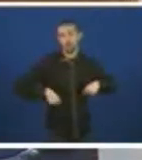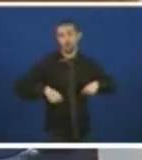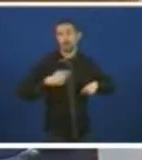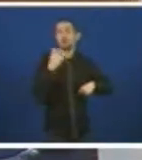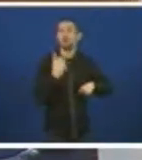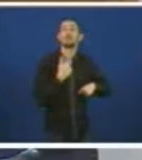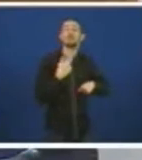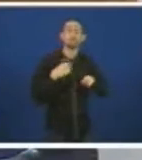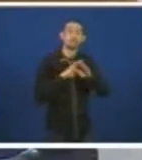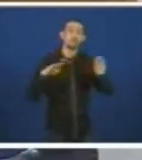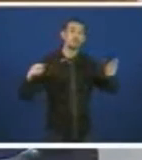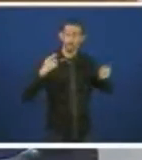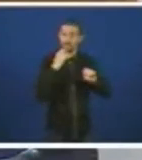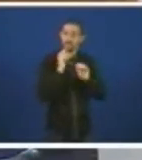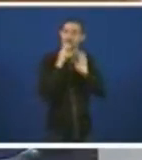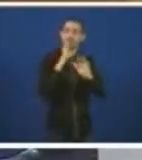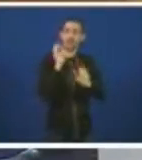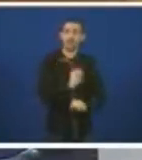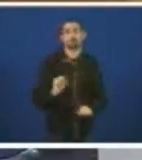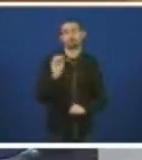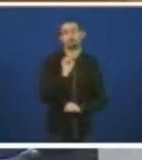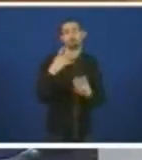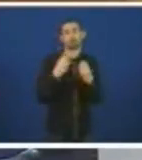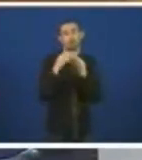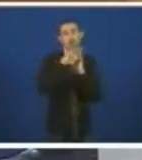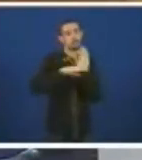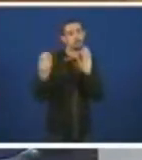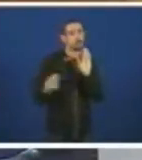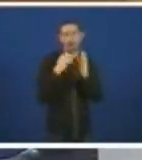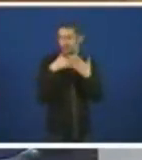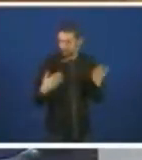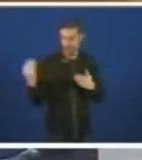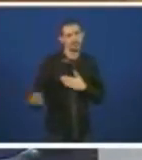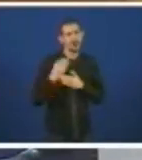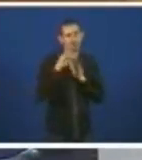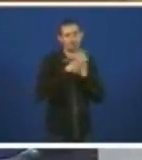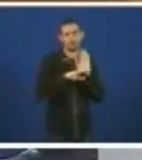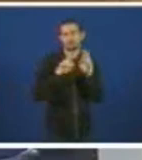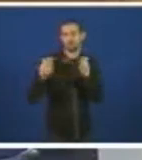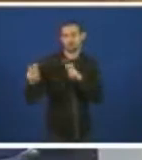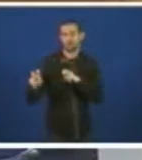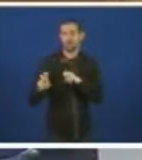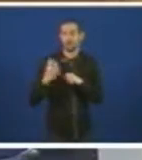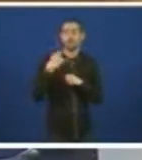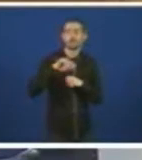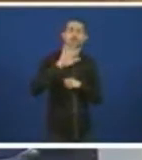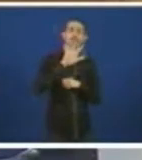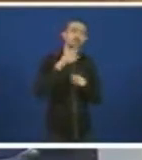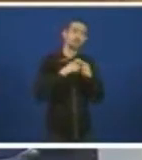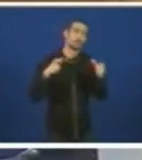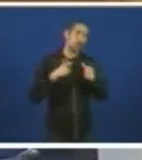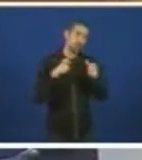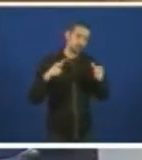Povisa, sería por dez anos e con mellores condicións que o actual. 135.000 tarxetas, poboación